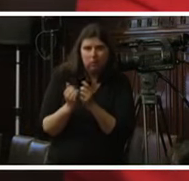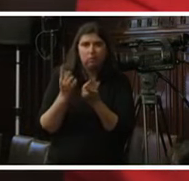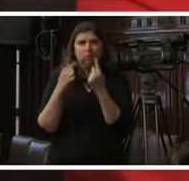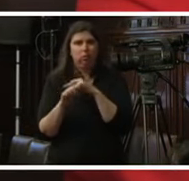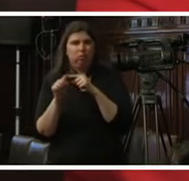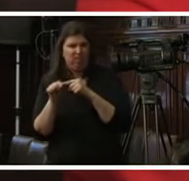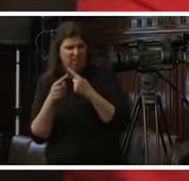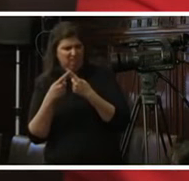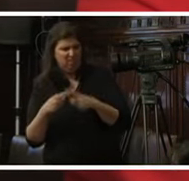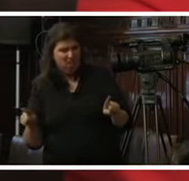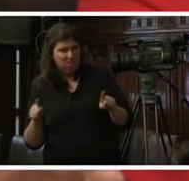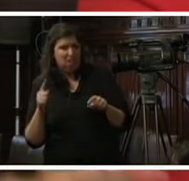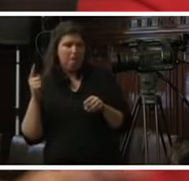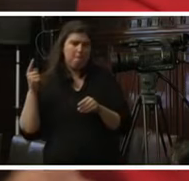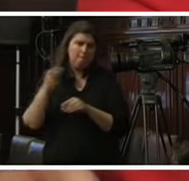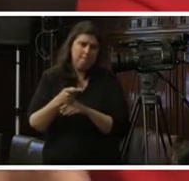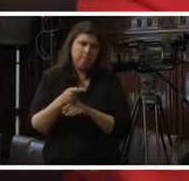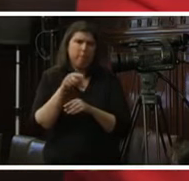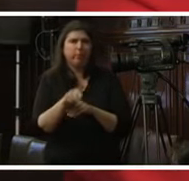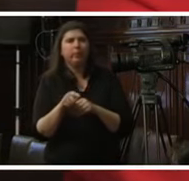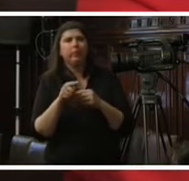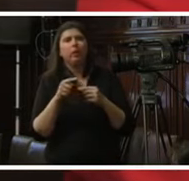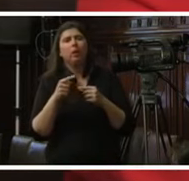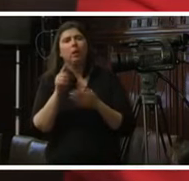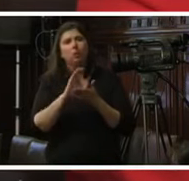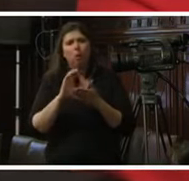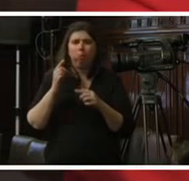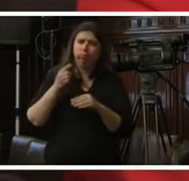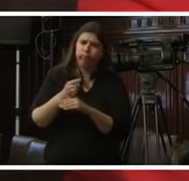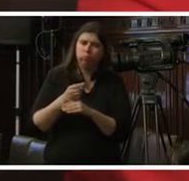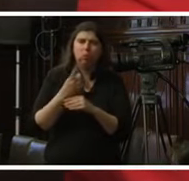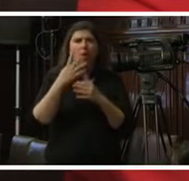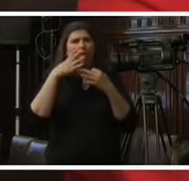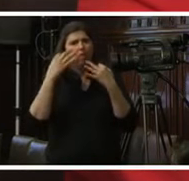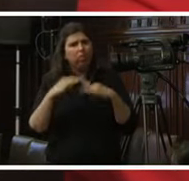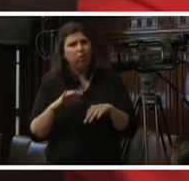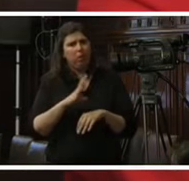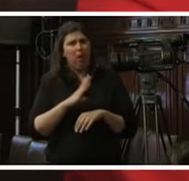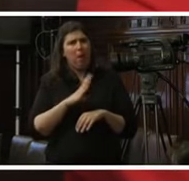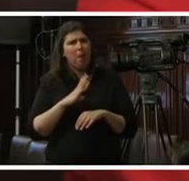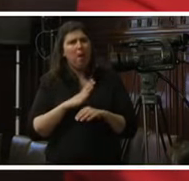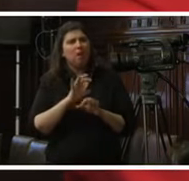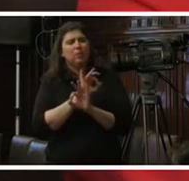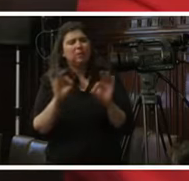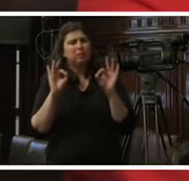procedimiento de acusación constitucional de institución por parte del congreso debe tener carácter excepcional